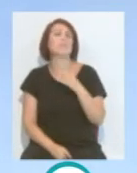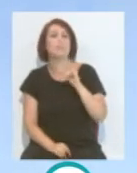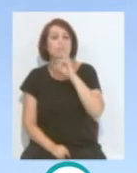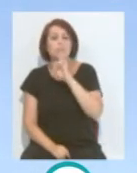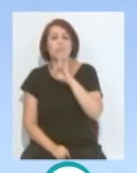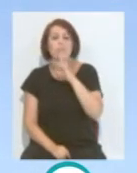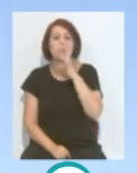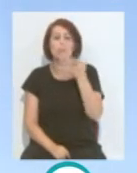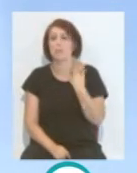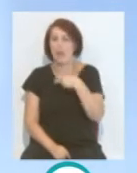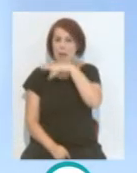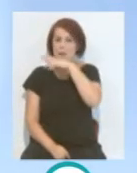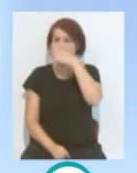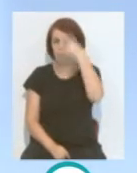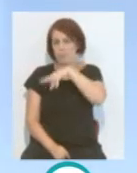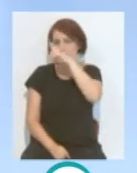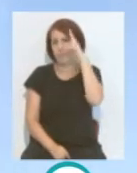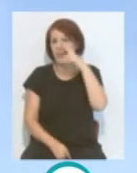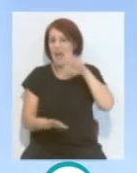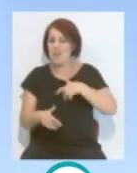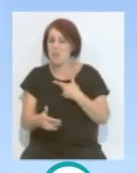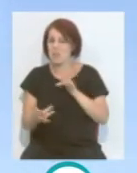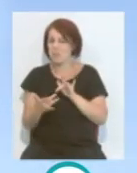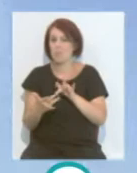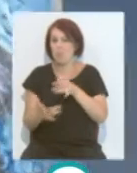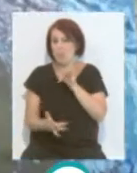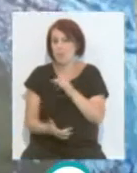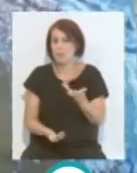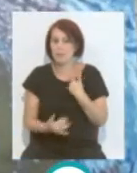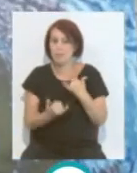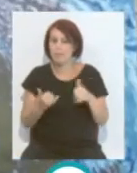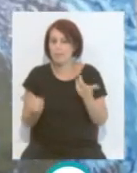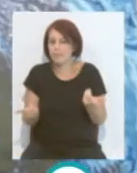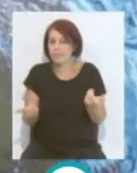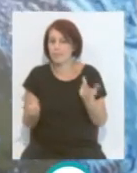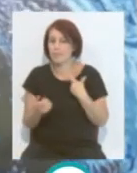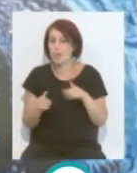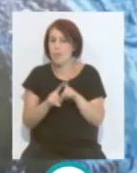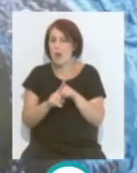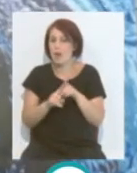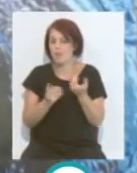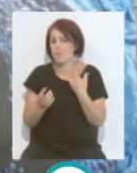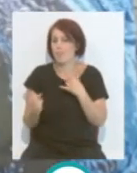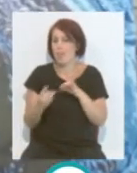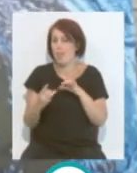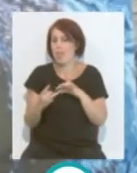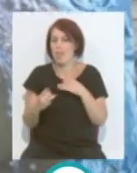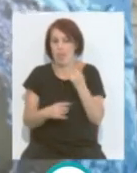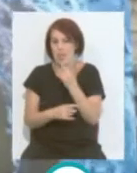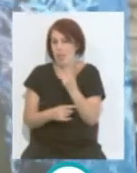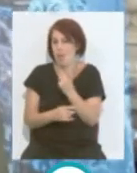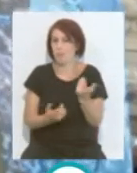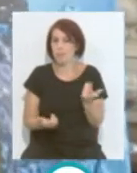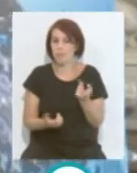eso. Creo que Atlético de Madrid y Kadi han hecho ahí unas buenas migas, que al final es recíproco. Porque creo que al final a los dos equipos les viene bien